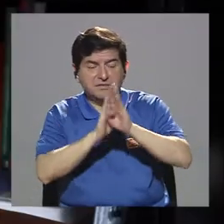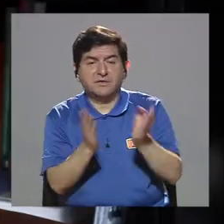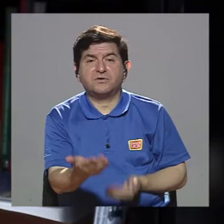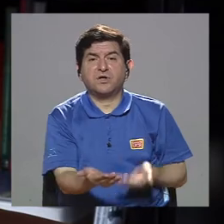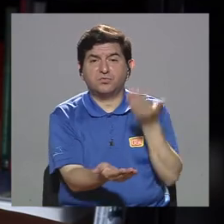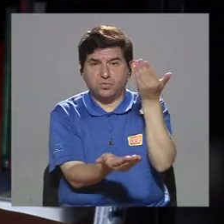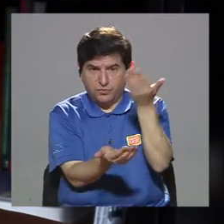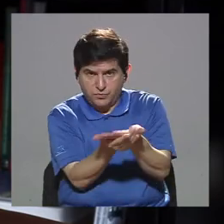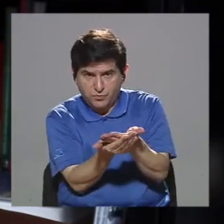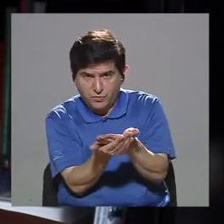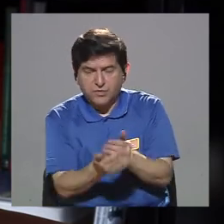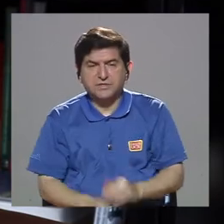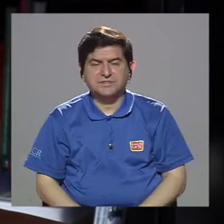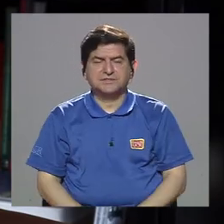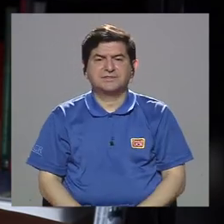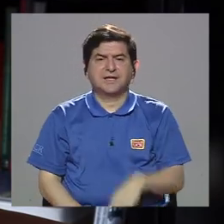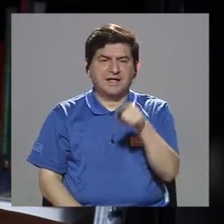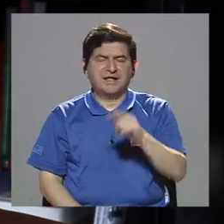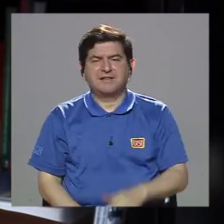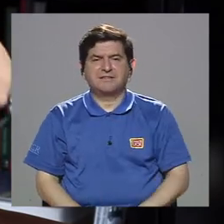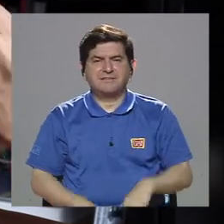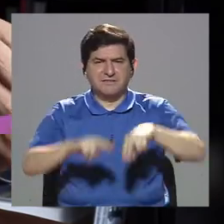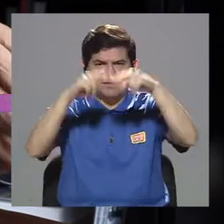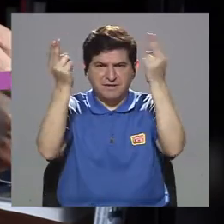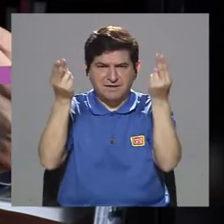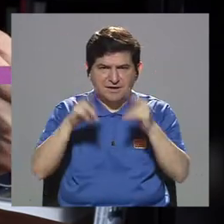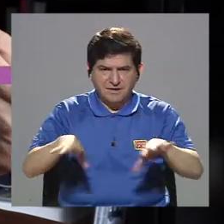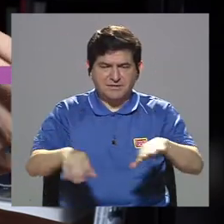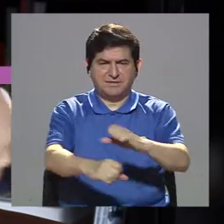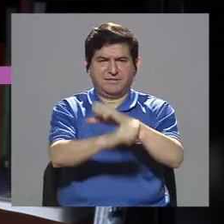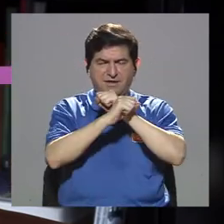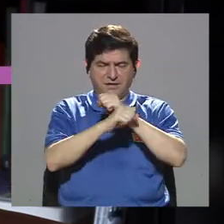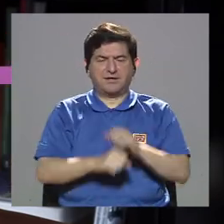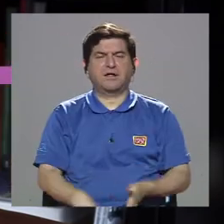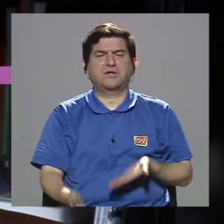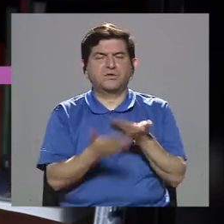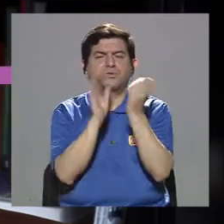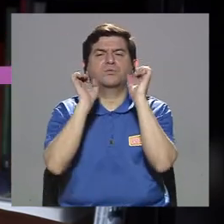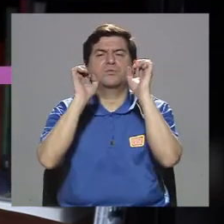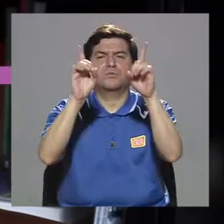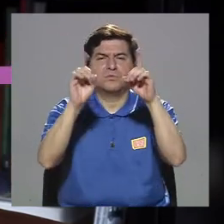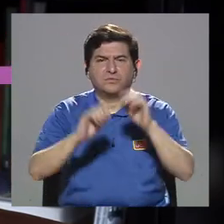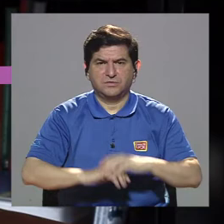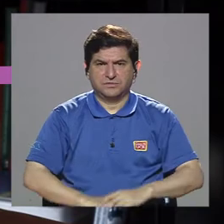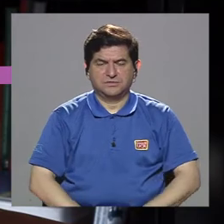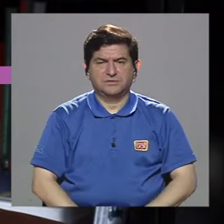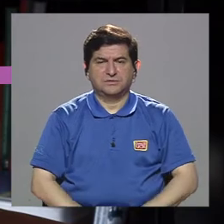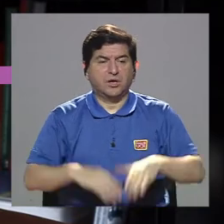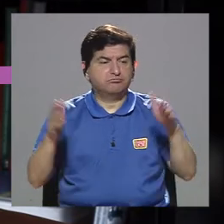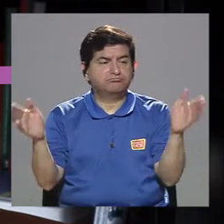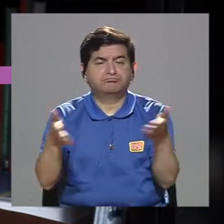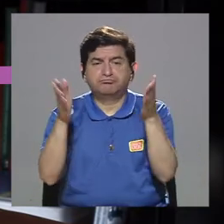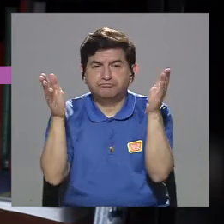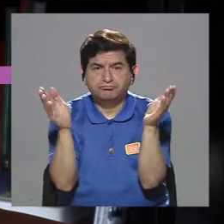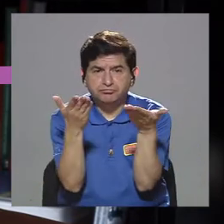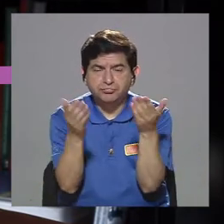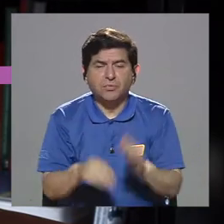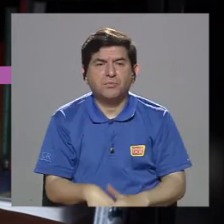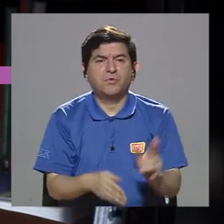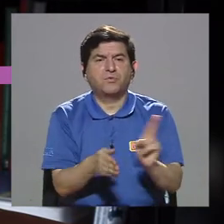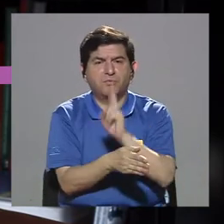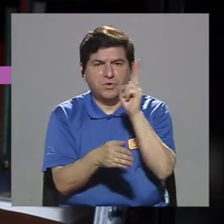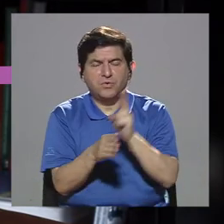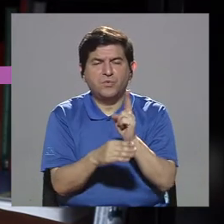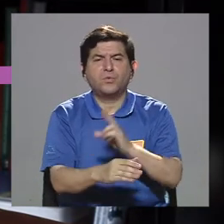propuestas a nivel de ciberseguridad, propuestas educativas, propuestas para la promoción de